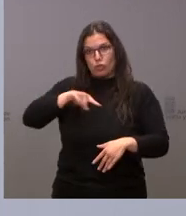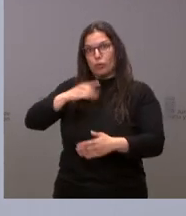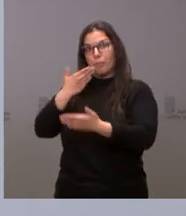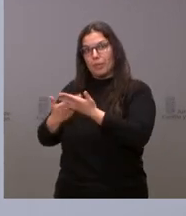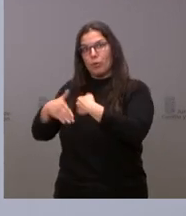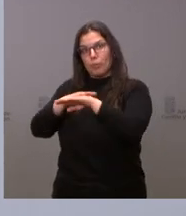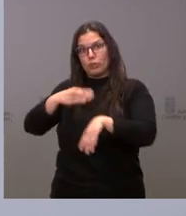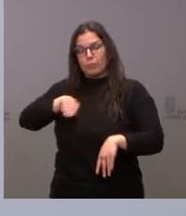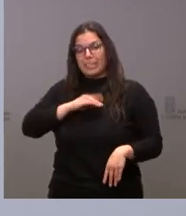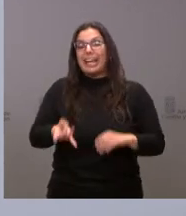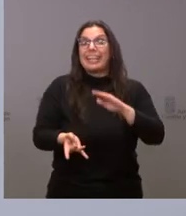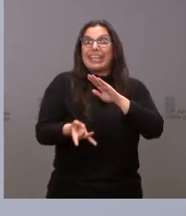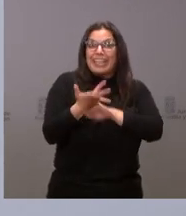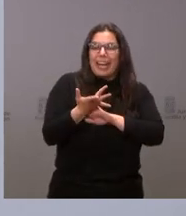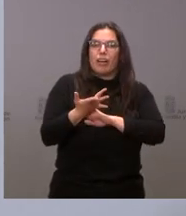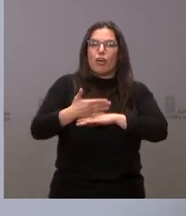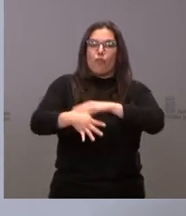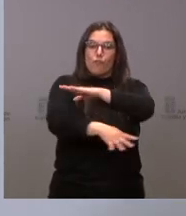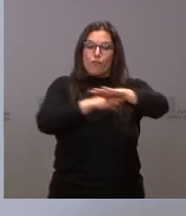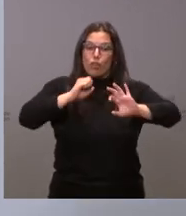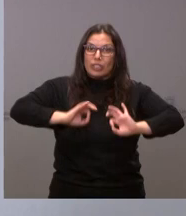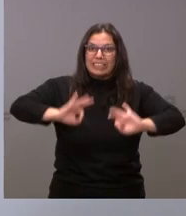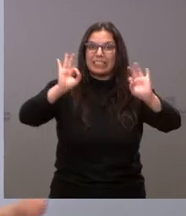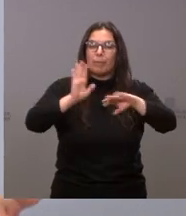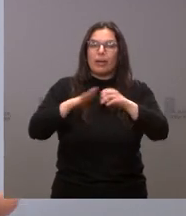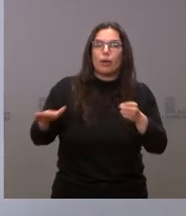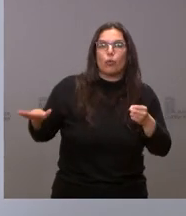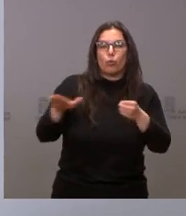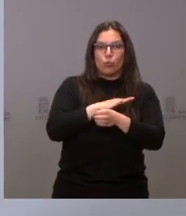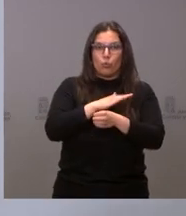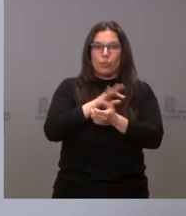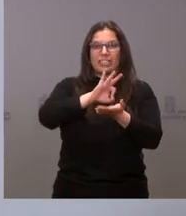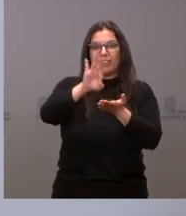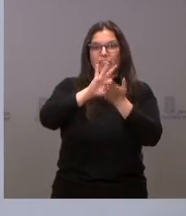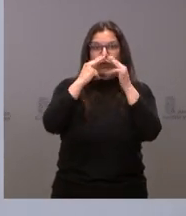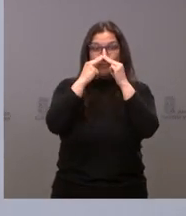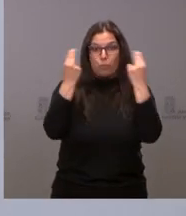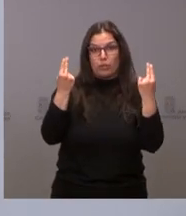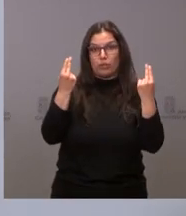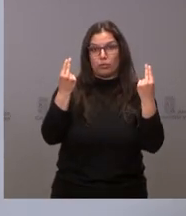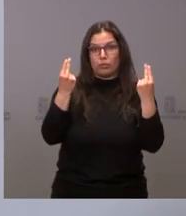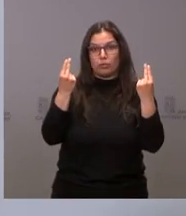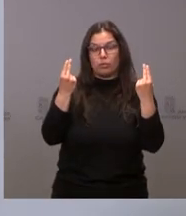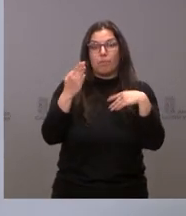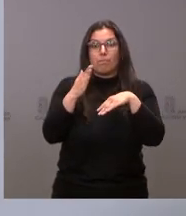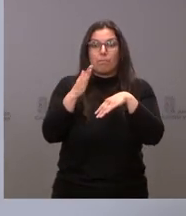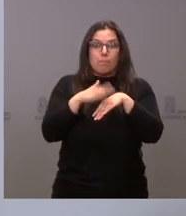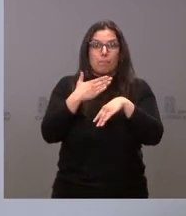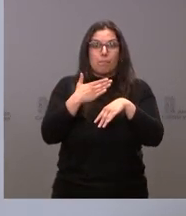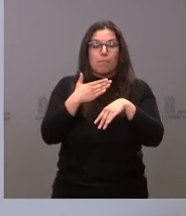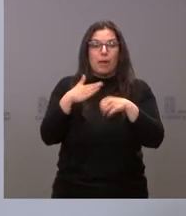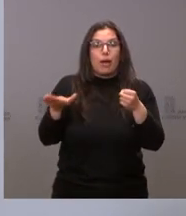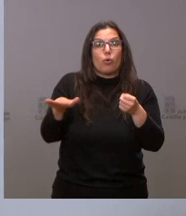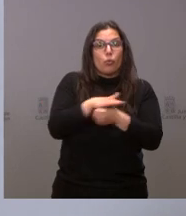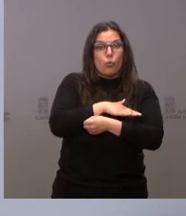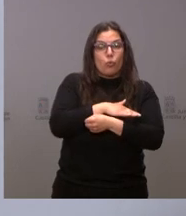España que cree un fondo extraordinario para la financiación de los servicios públicos, para poder sufragar